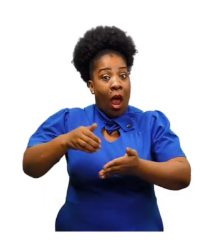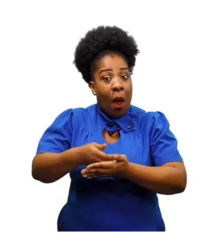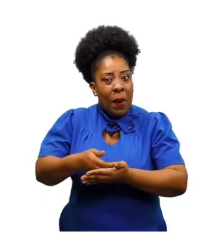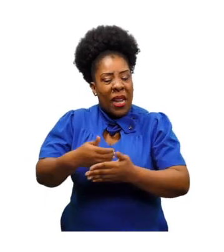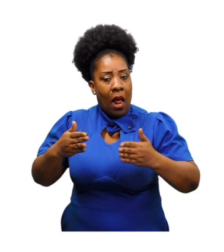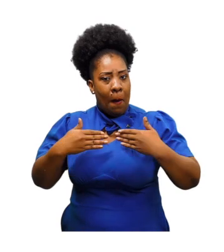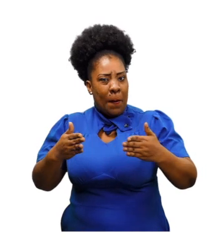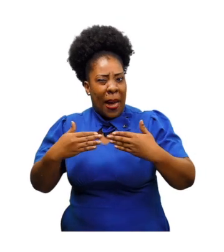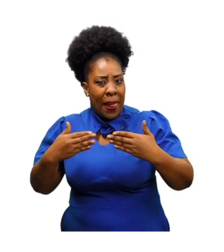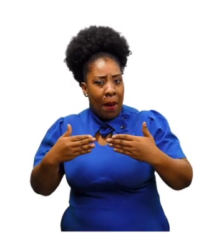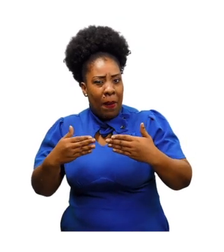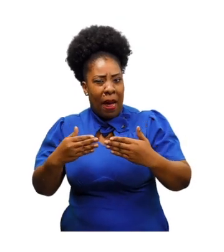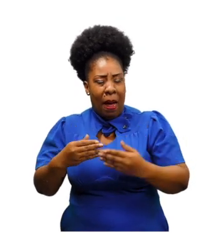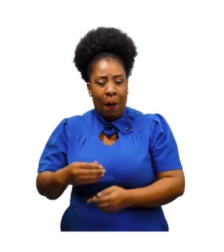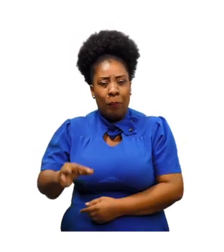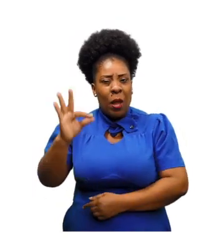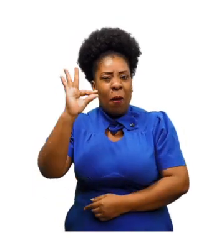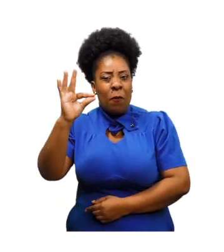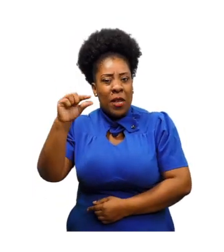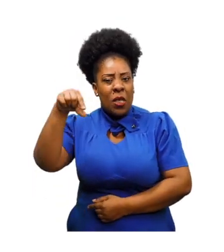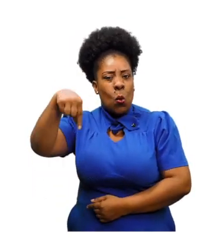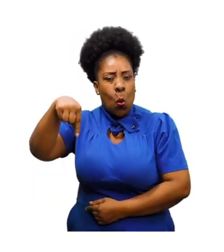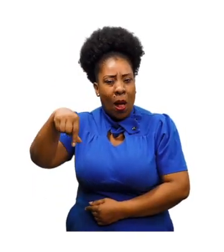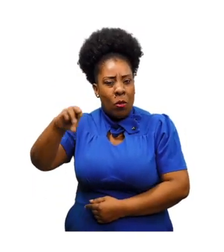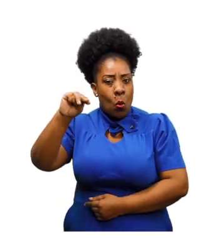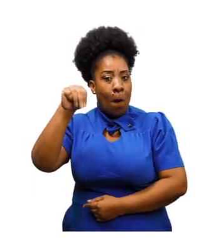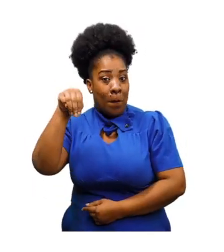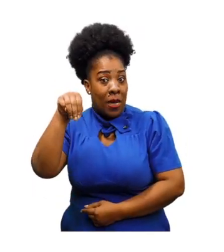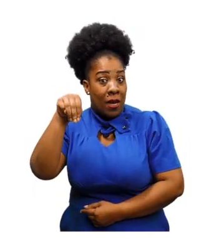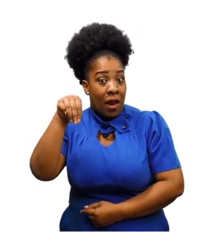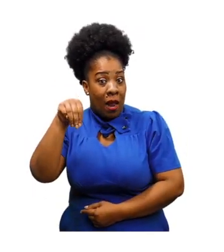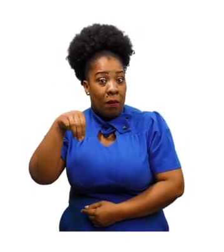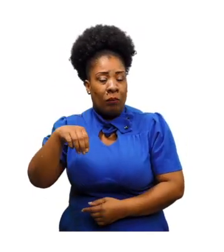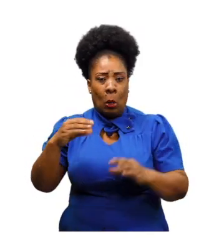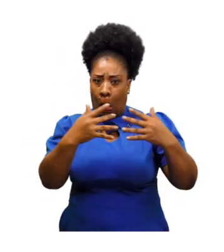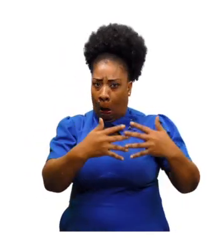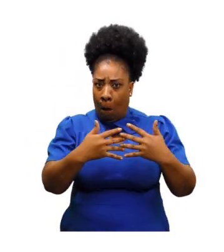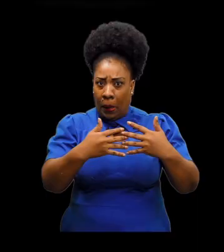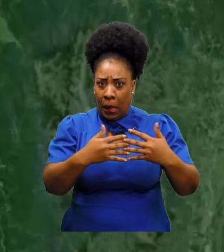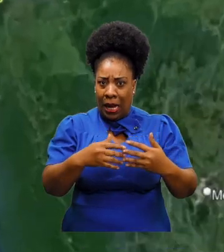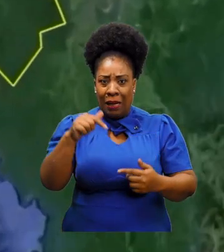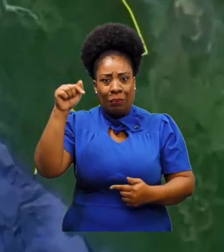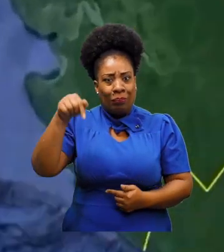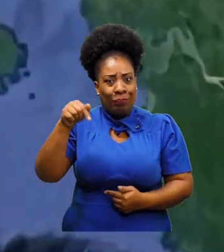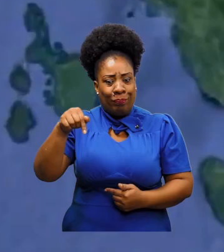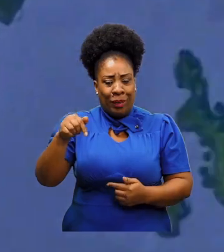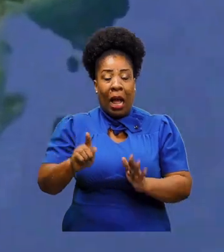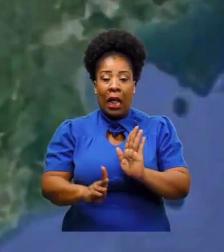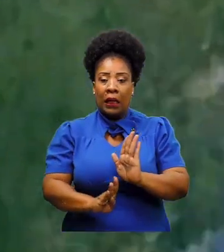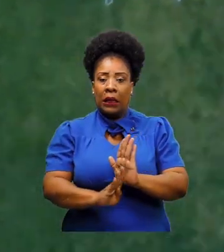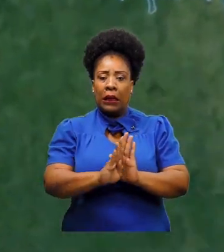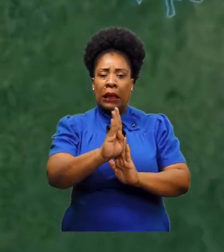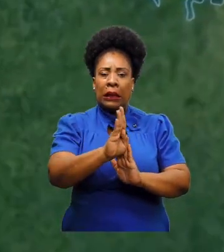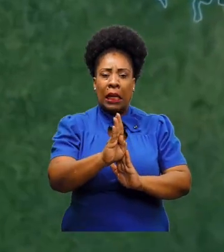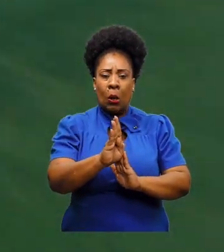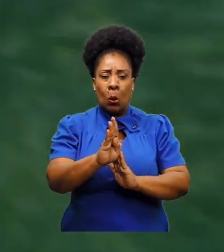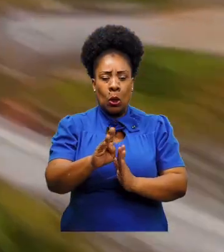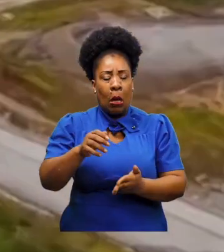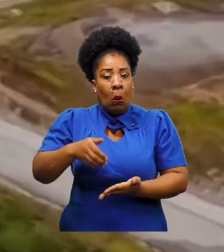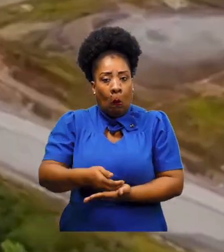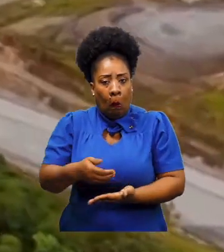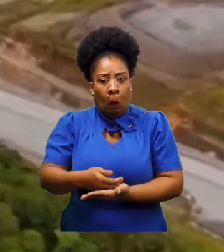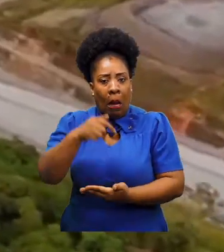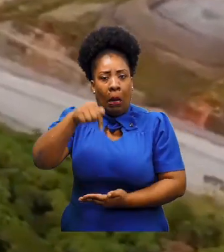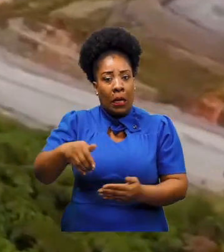Minera Panamá es la subsidiaria panameña de la compañía First Quantum Minerals, que actualmente se encuentra desarrollando